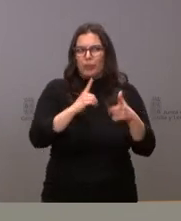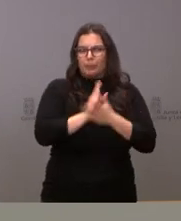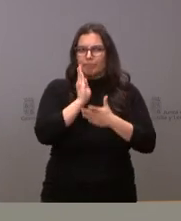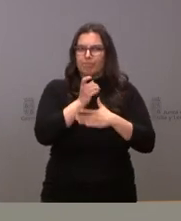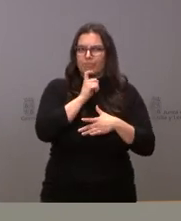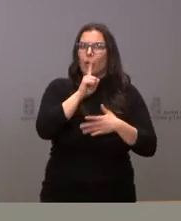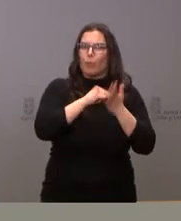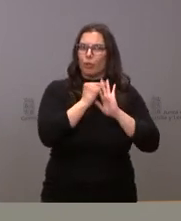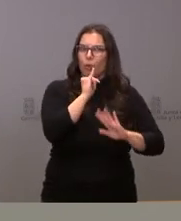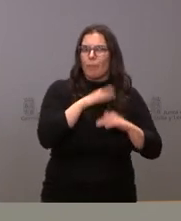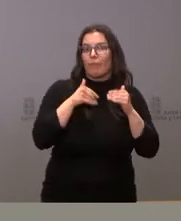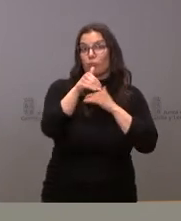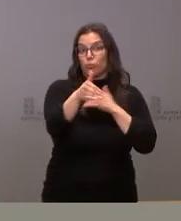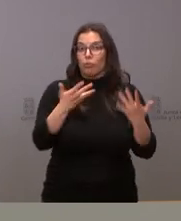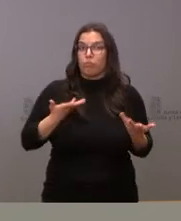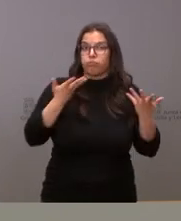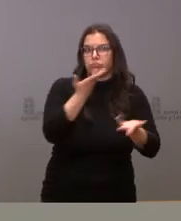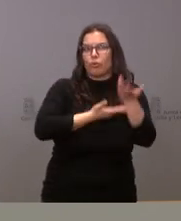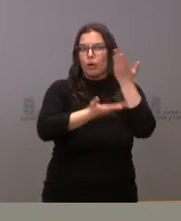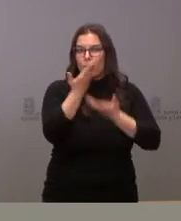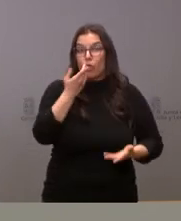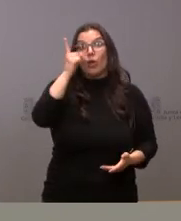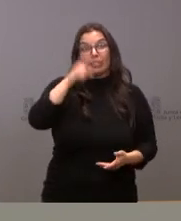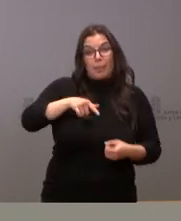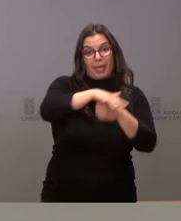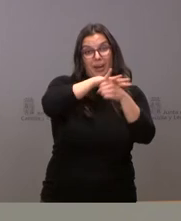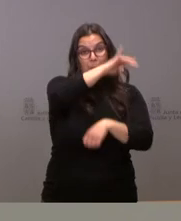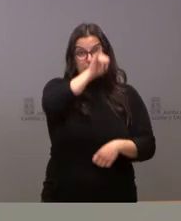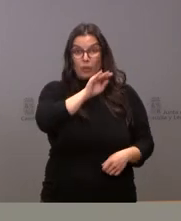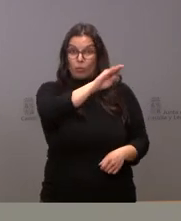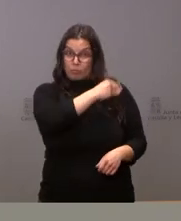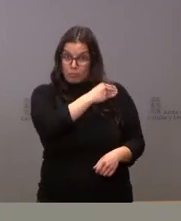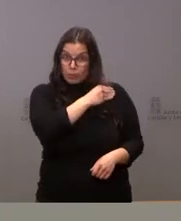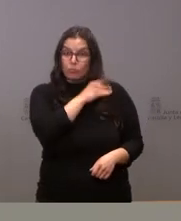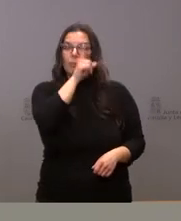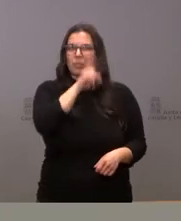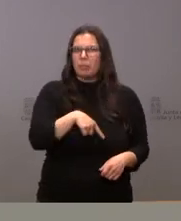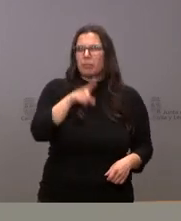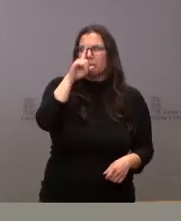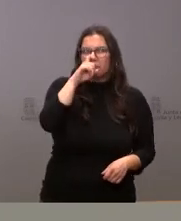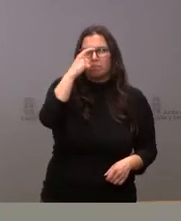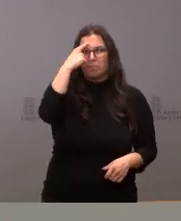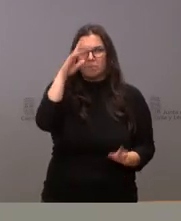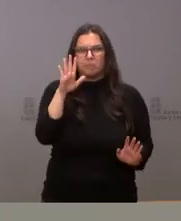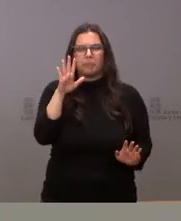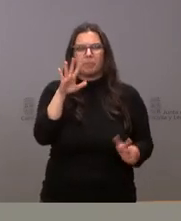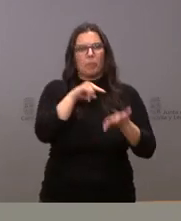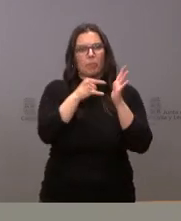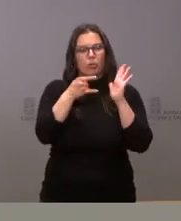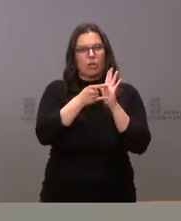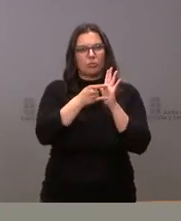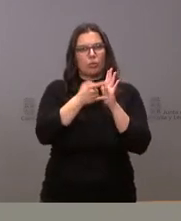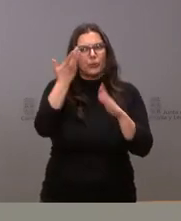proyectos de futuro para los próximos años incluso en el Bierzo me ha preguntado este del Bierzo pues creo recordar aquí proyectos